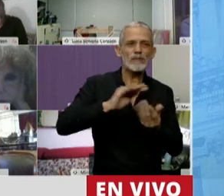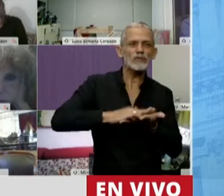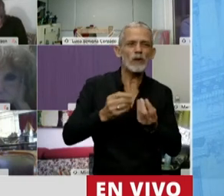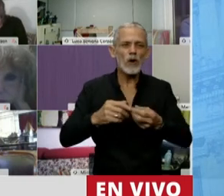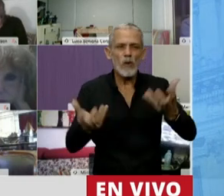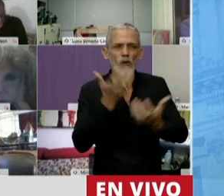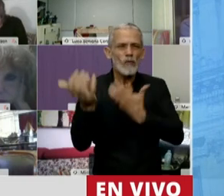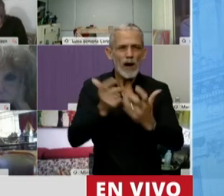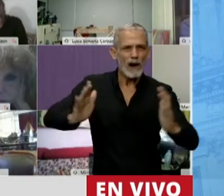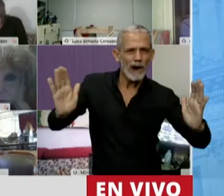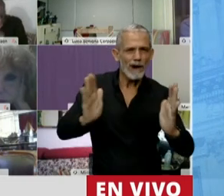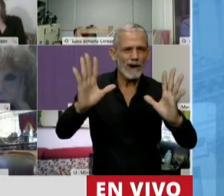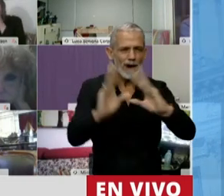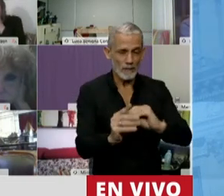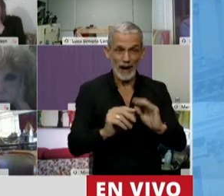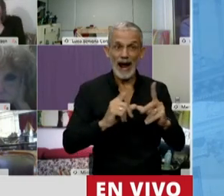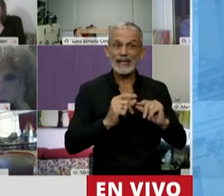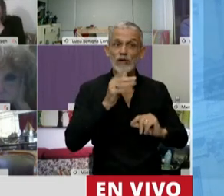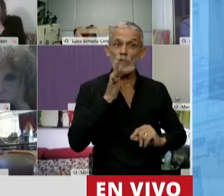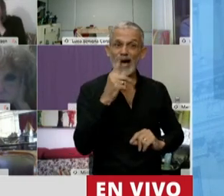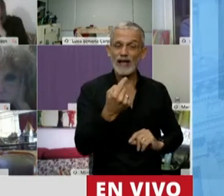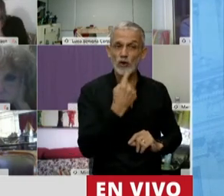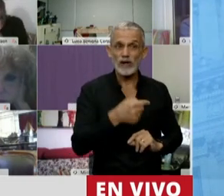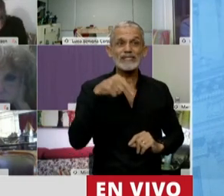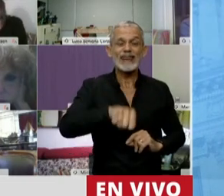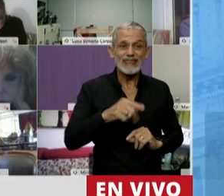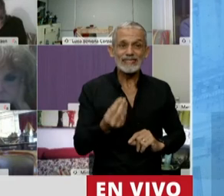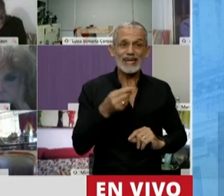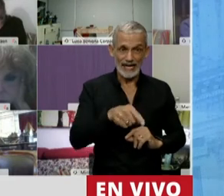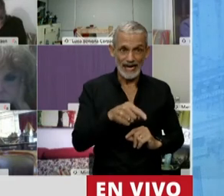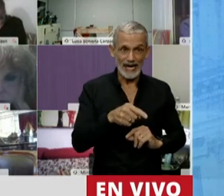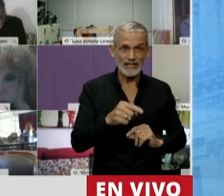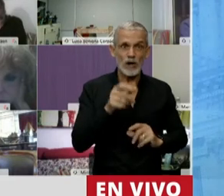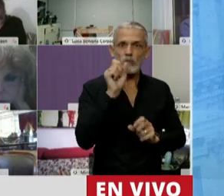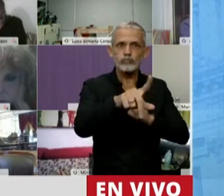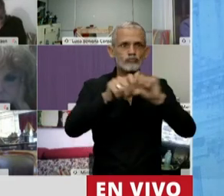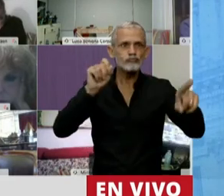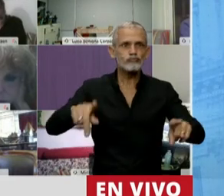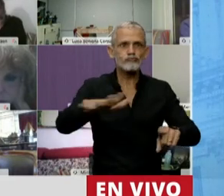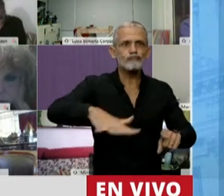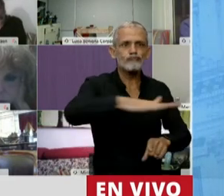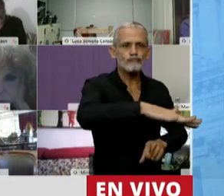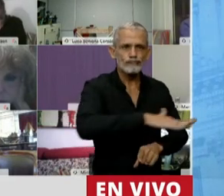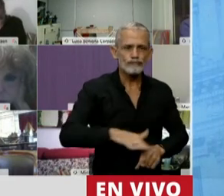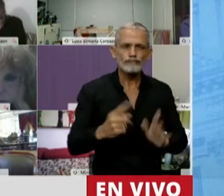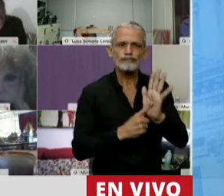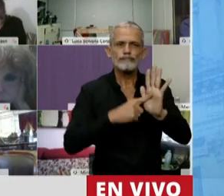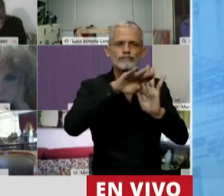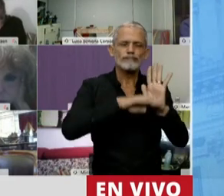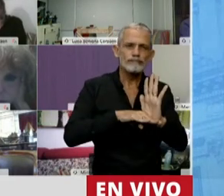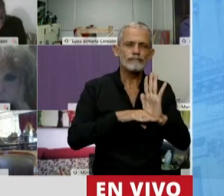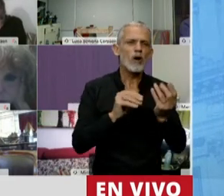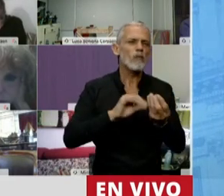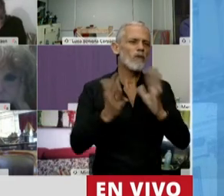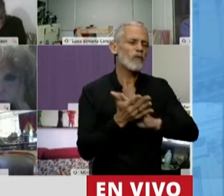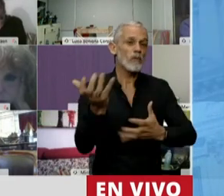fuego, en su artículo 14 dice que las jurisdicciones locales procederán a reglamentar el uso del fuego de acuerdo a las